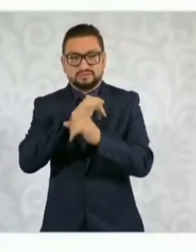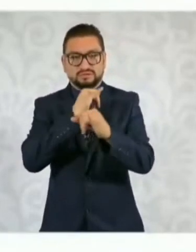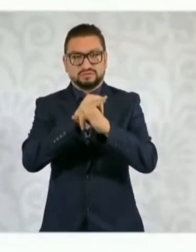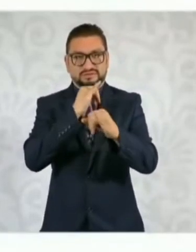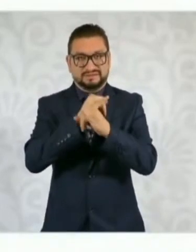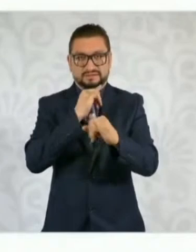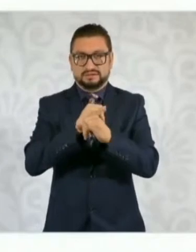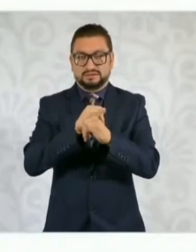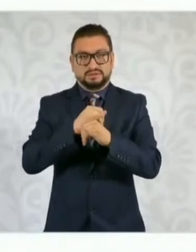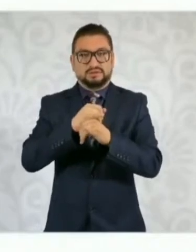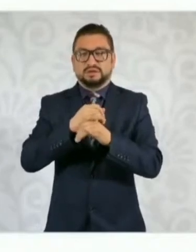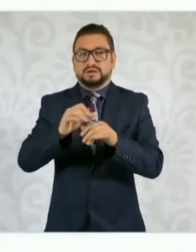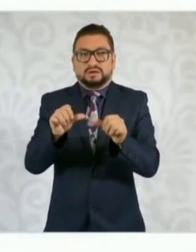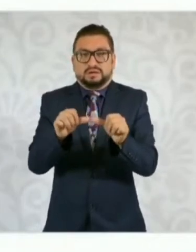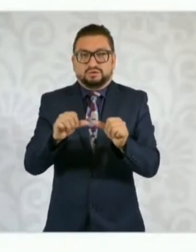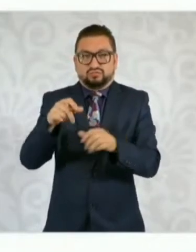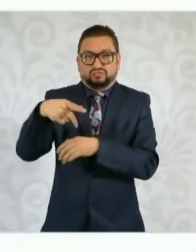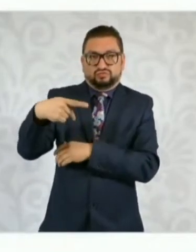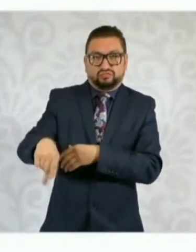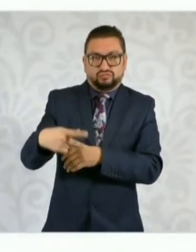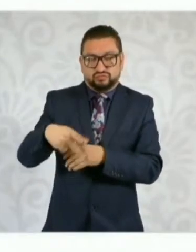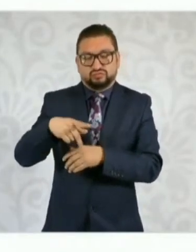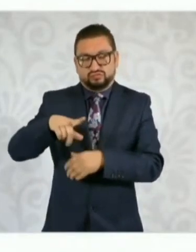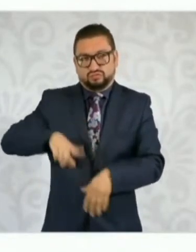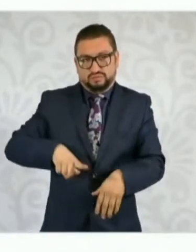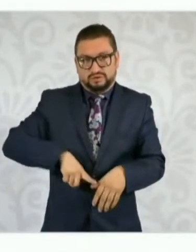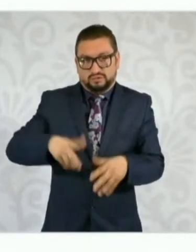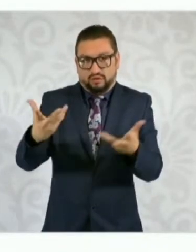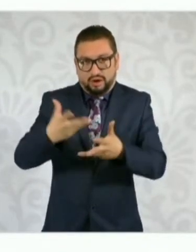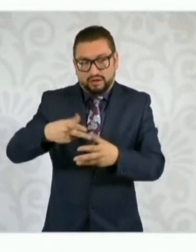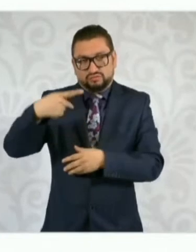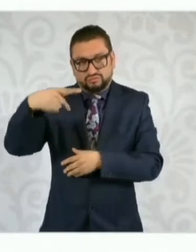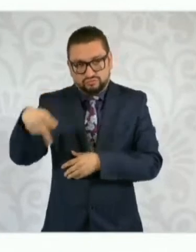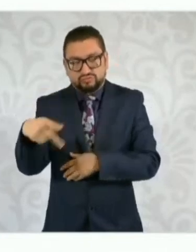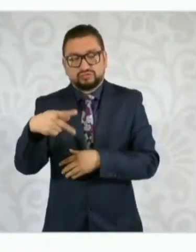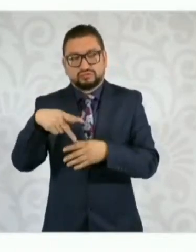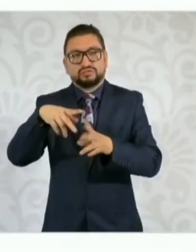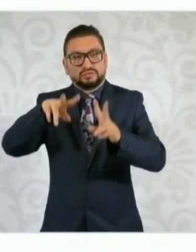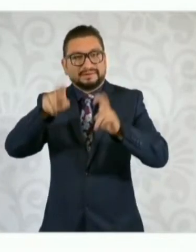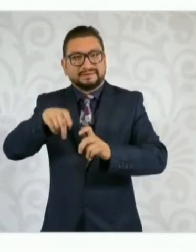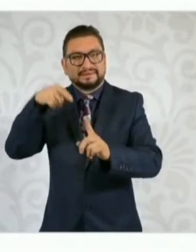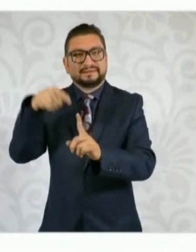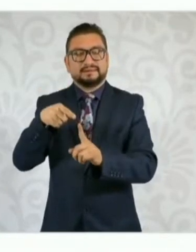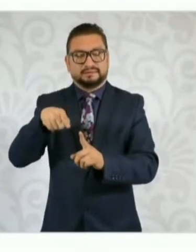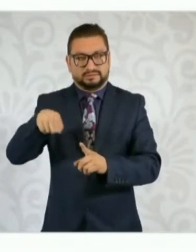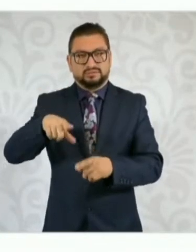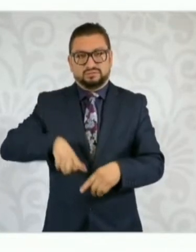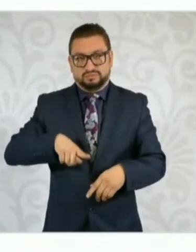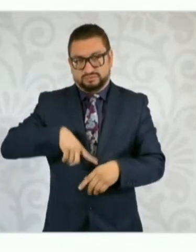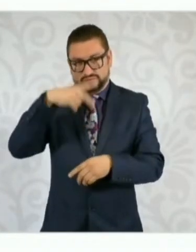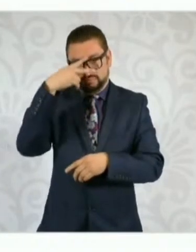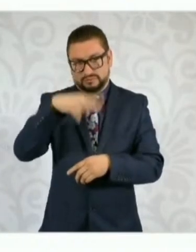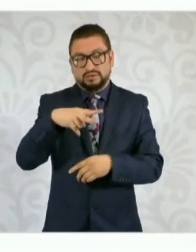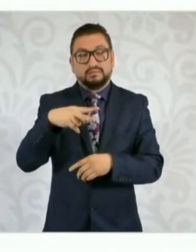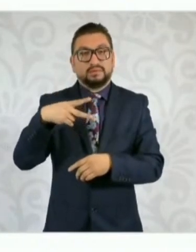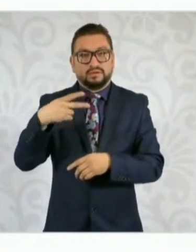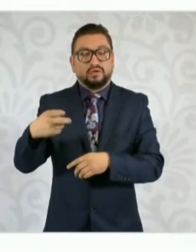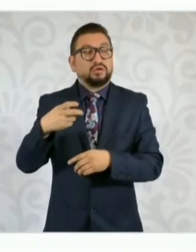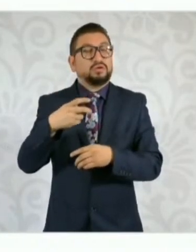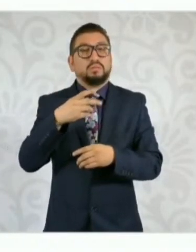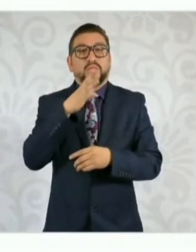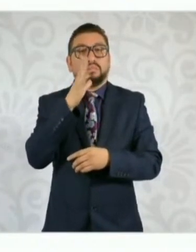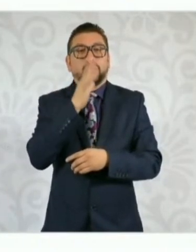son áreas estratégicas del Estado y por lo tanto al ser áreas estratégicas del Estado mexicano no pueden serse